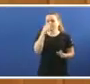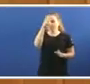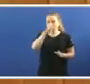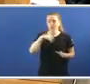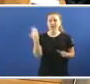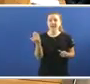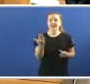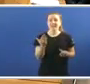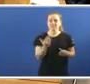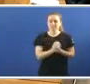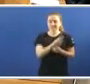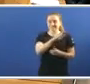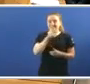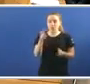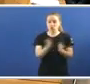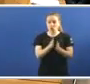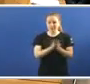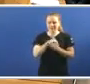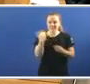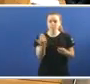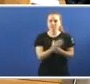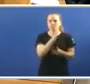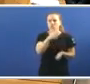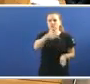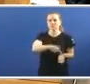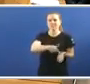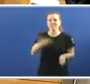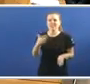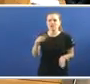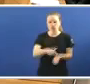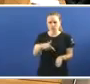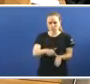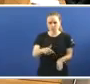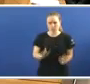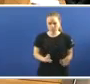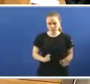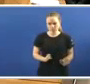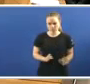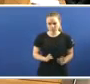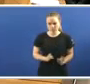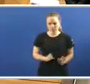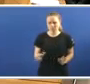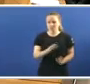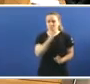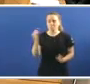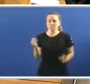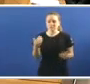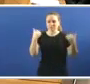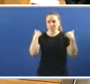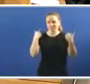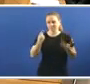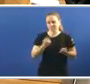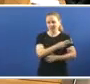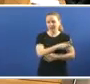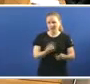32 compañeras e compañeros Por reclamar Os seus dereitos Por reclamar Os seus dereitos E cando a serencia Dese serente imputado Que